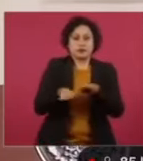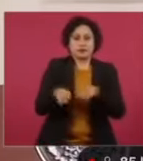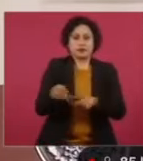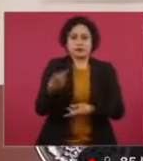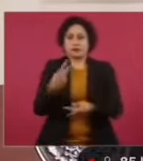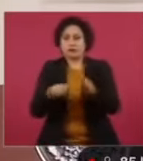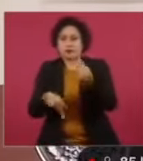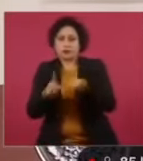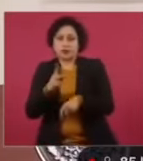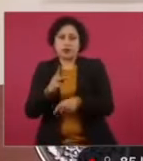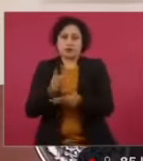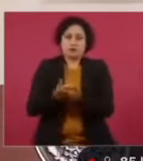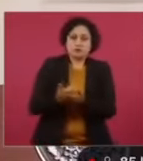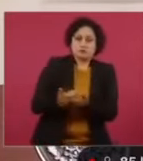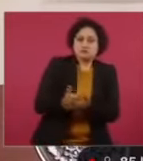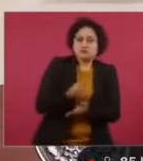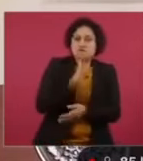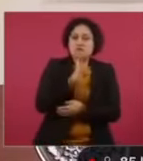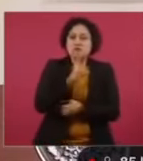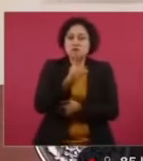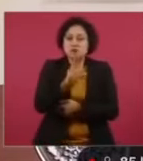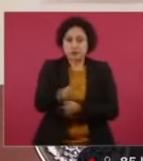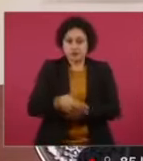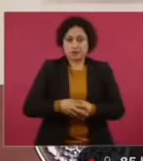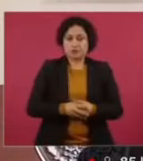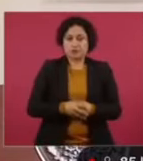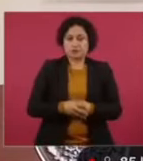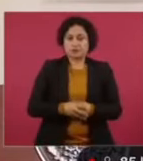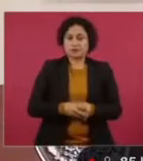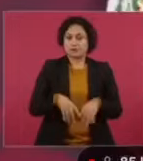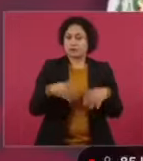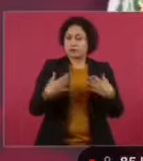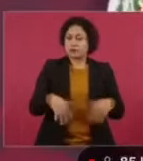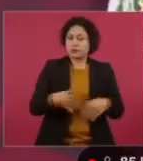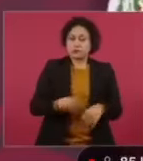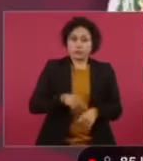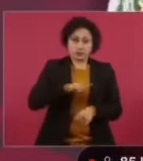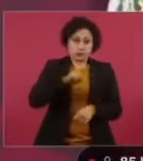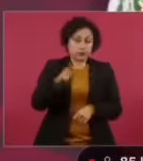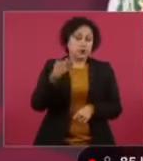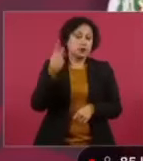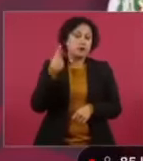están mejorando los salarios, hay algo muy importante,